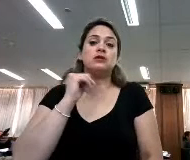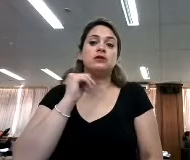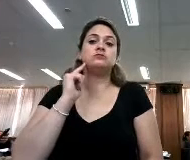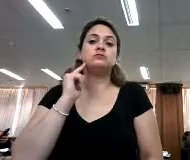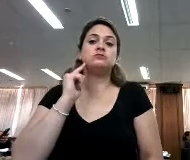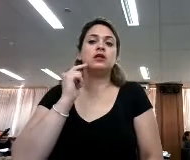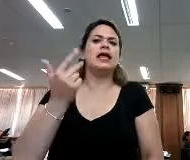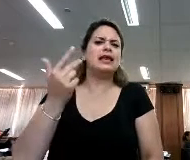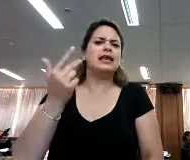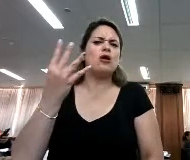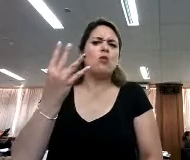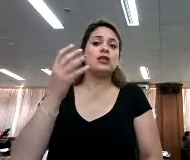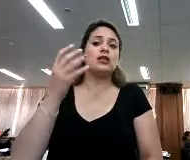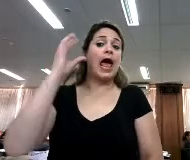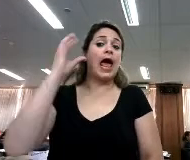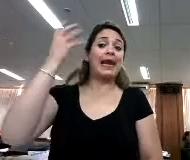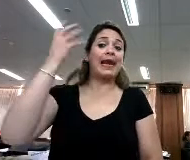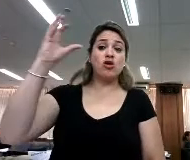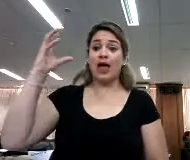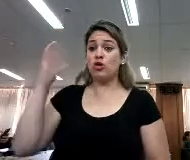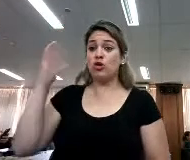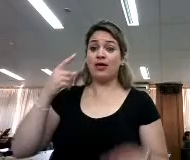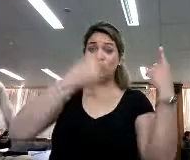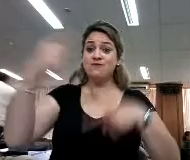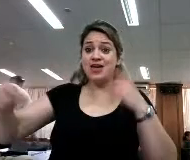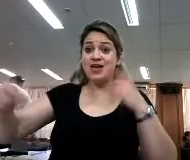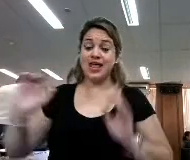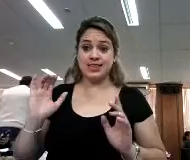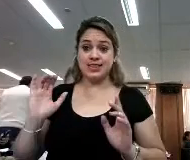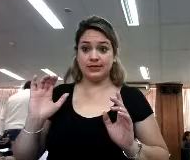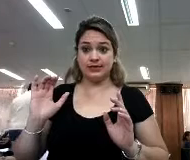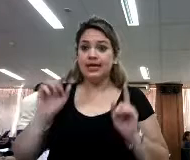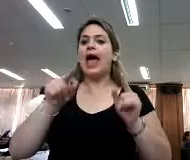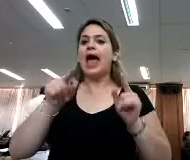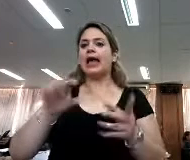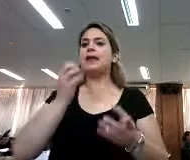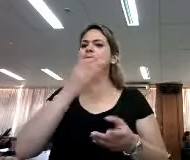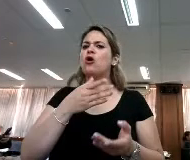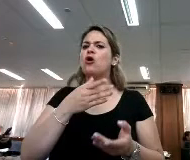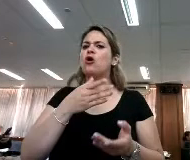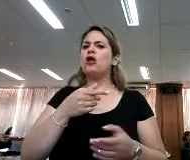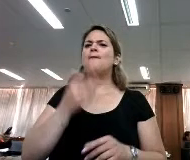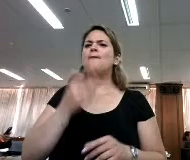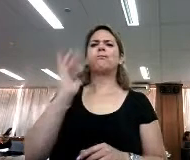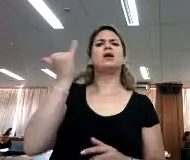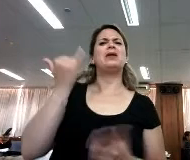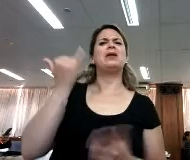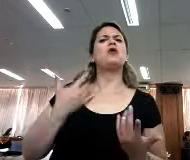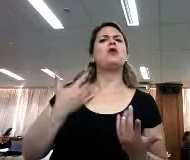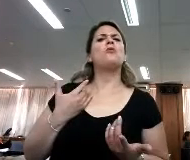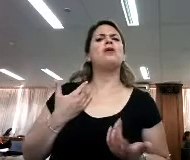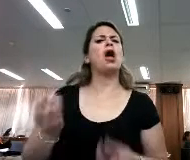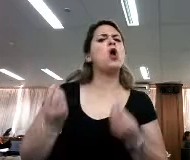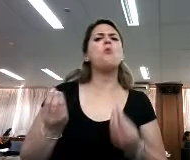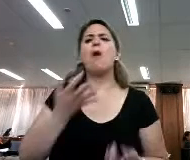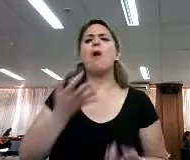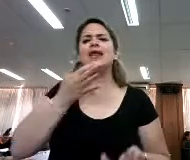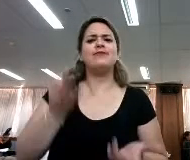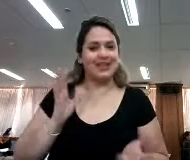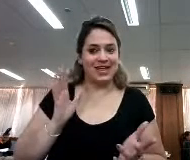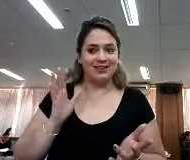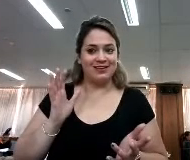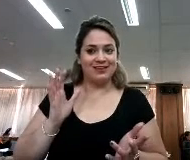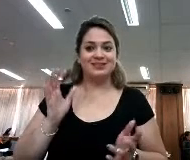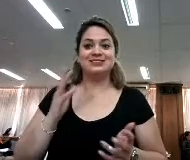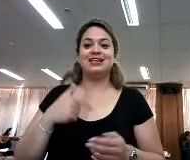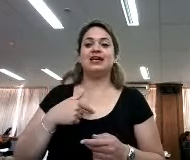cuatro emisoras distintas de muy diversos signos es la mejor manera de que tú tengas un sentido de la diversidad